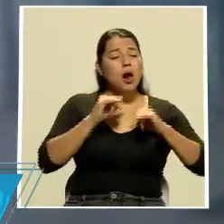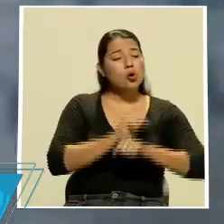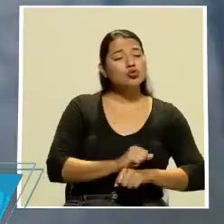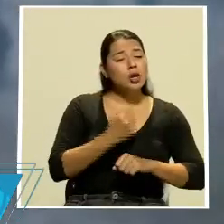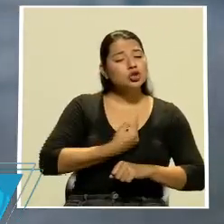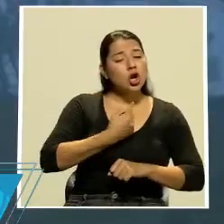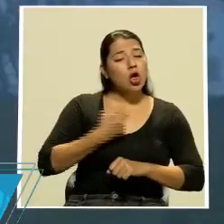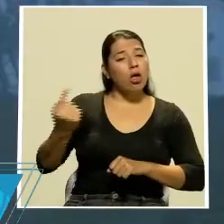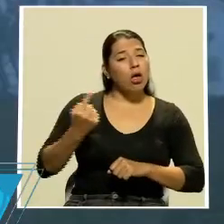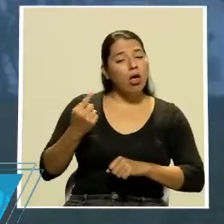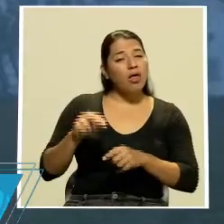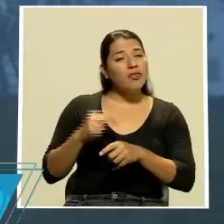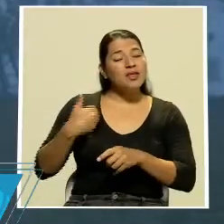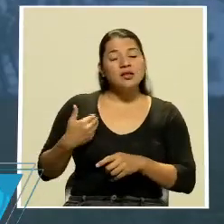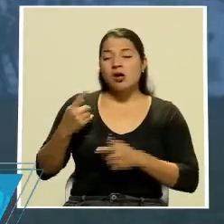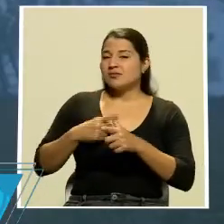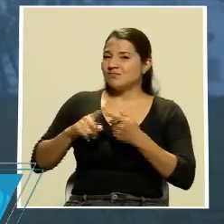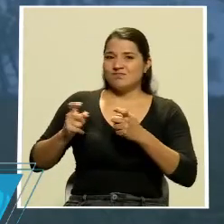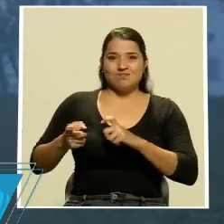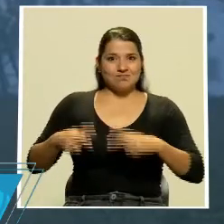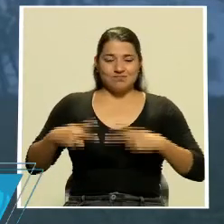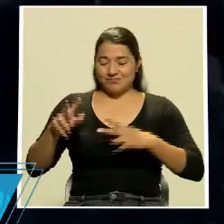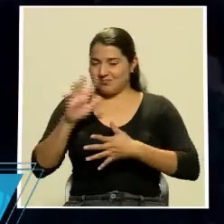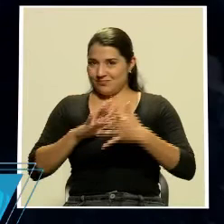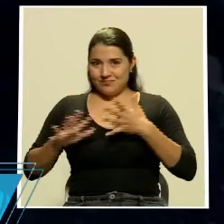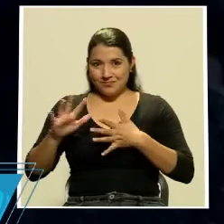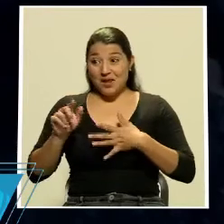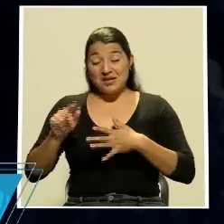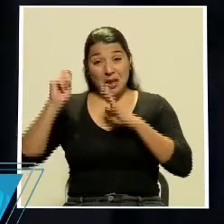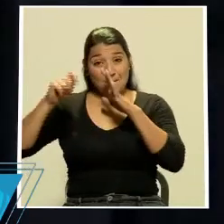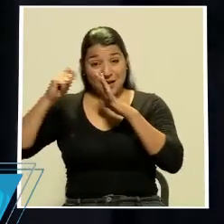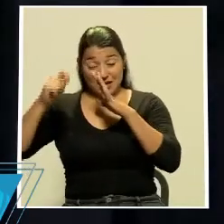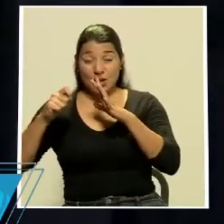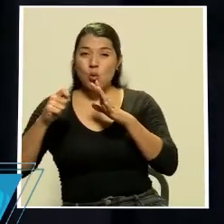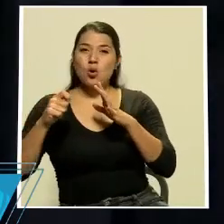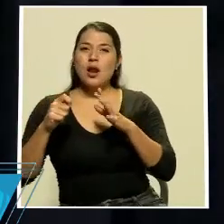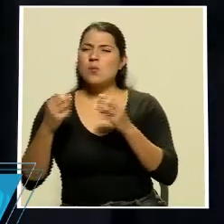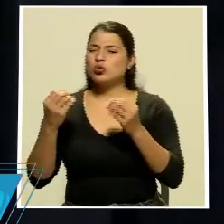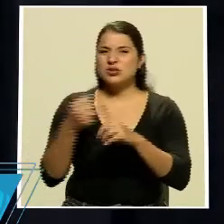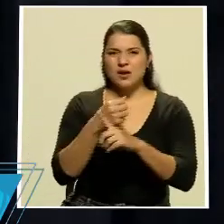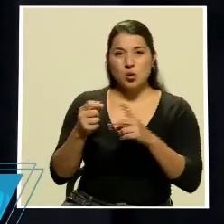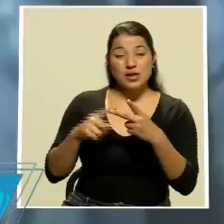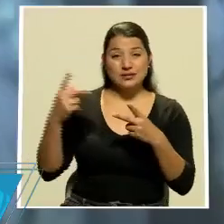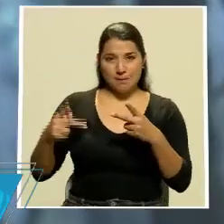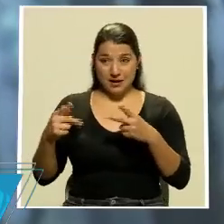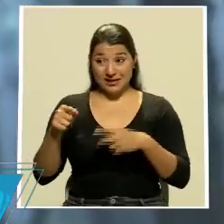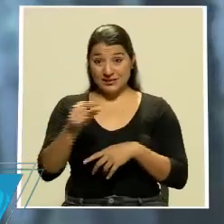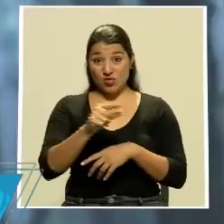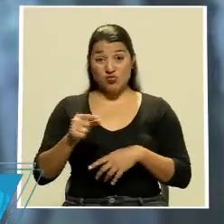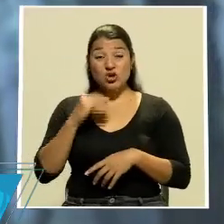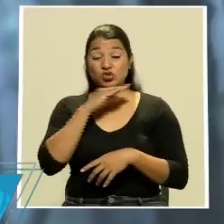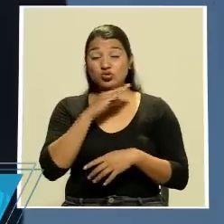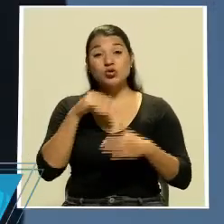silencios y sonidos de orígenes dudosos marcan la ambientación de Río Sucio una película cargada de señales de violencia y peligro Río Sucio está